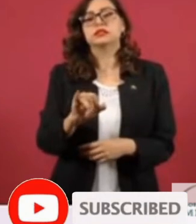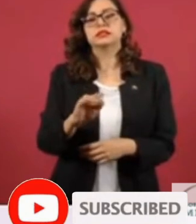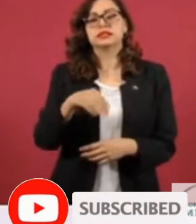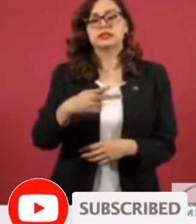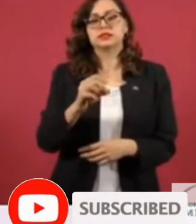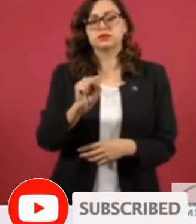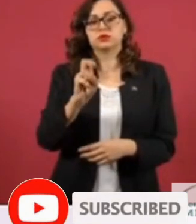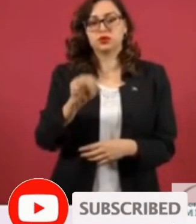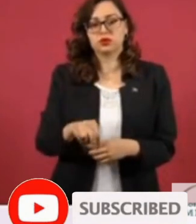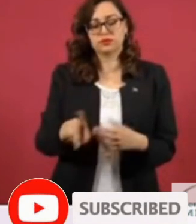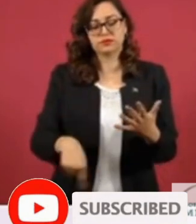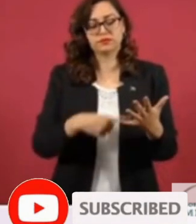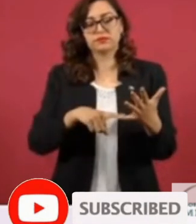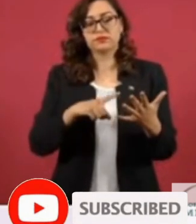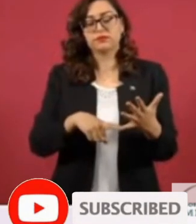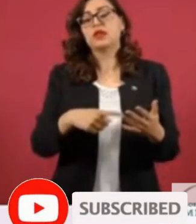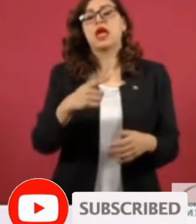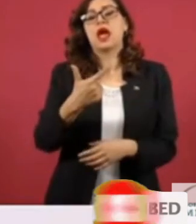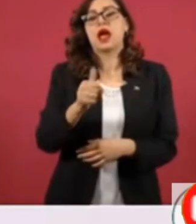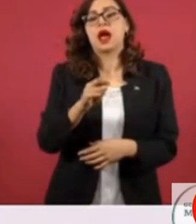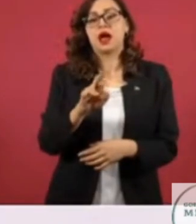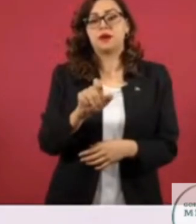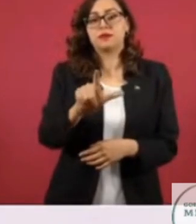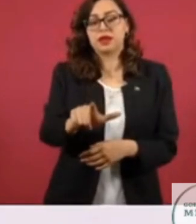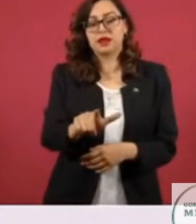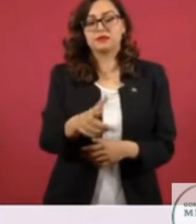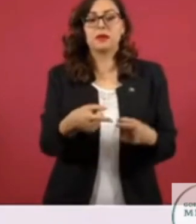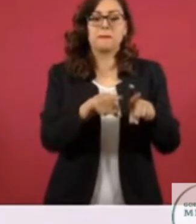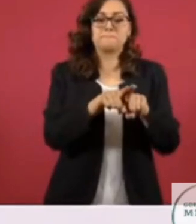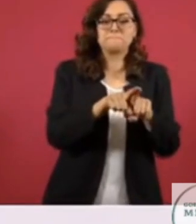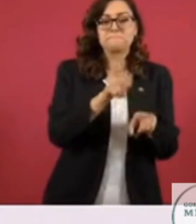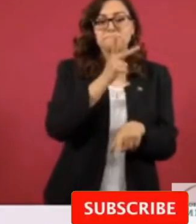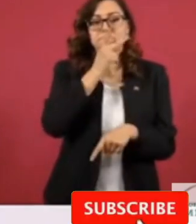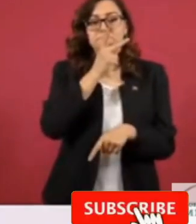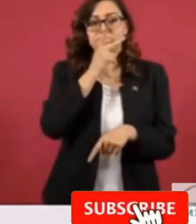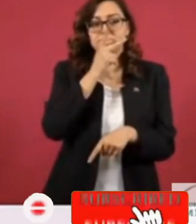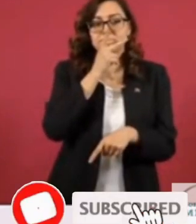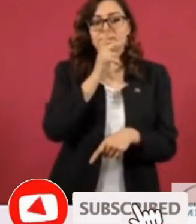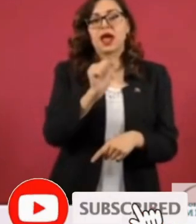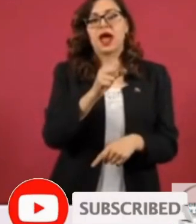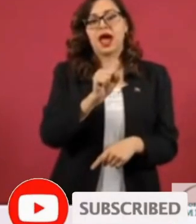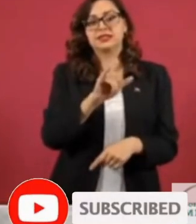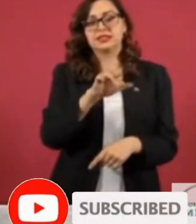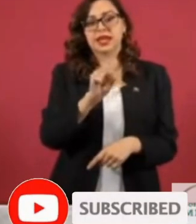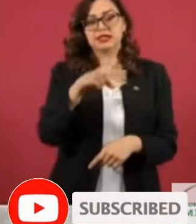y de Gabriel, hermano y padre de Julian Assange.